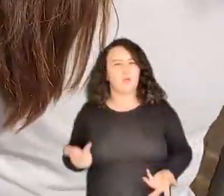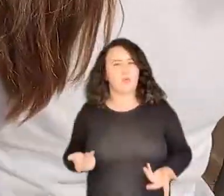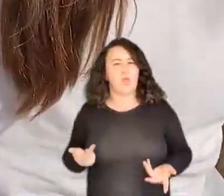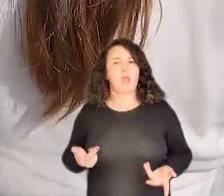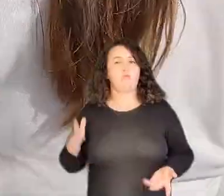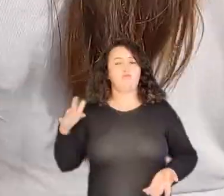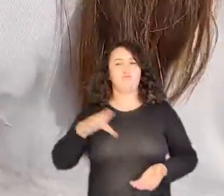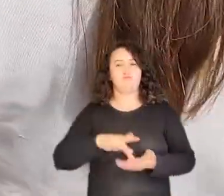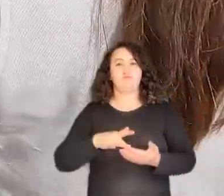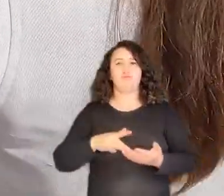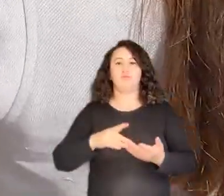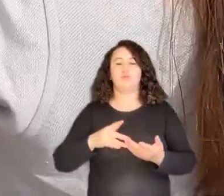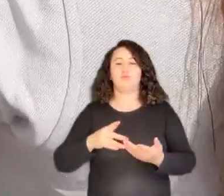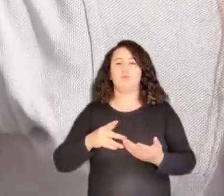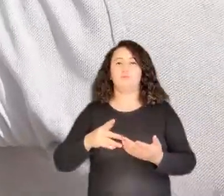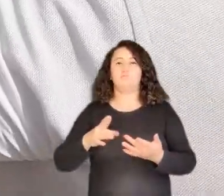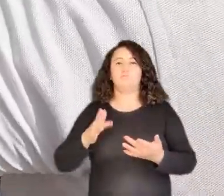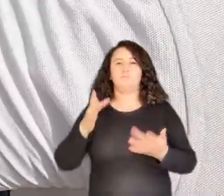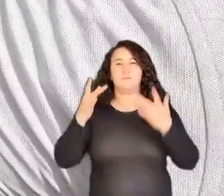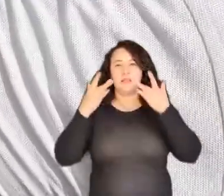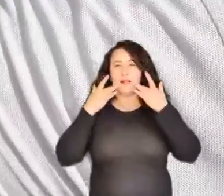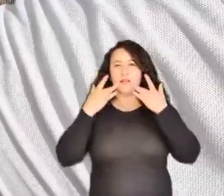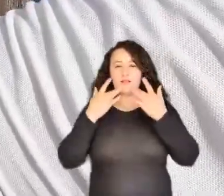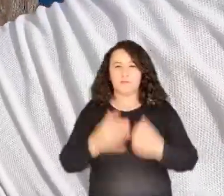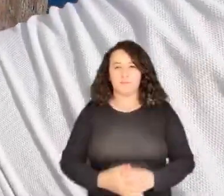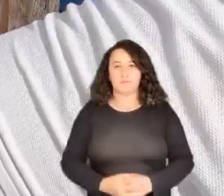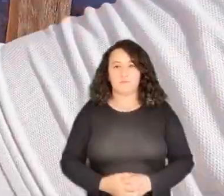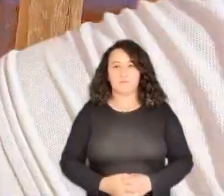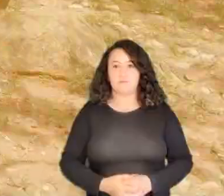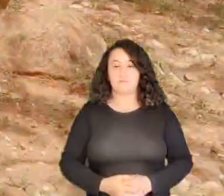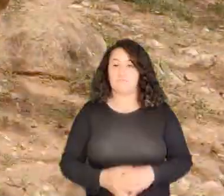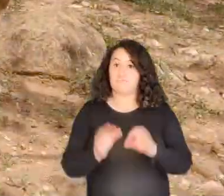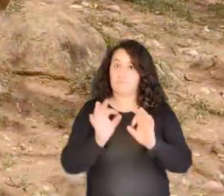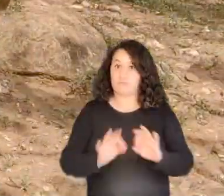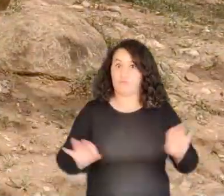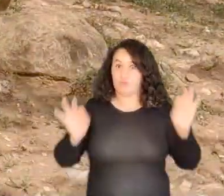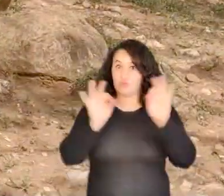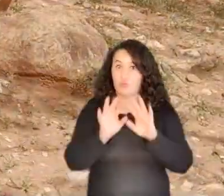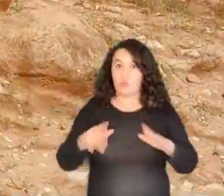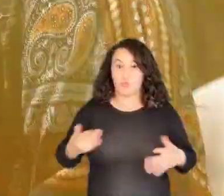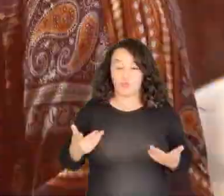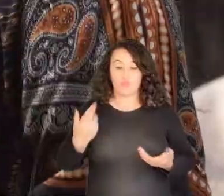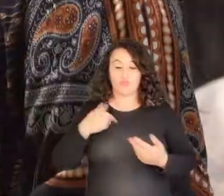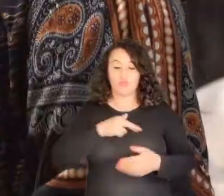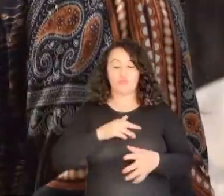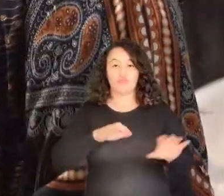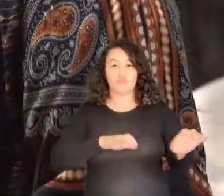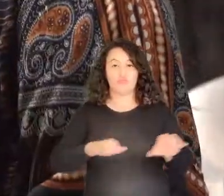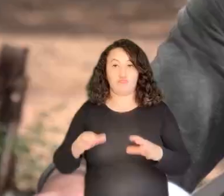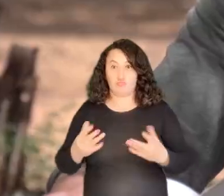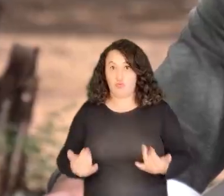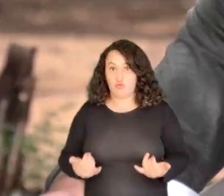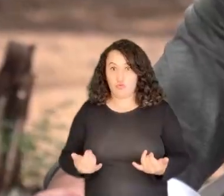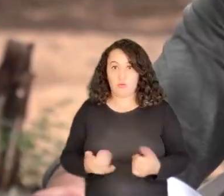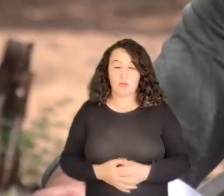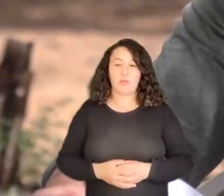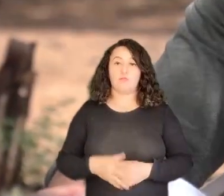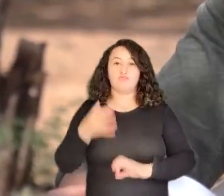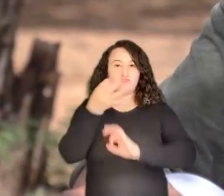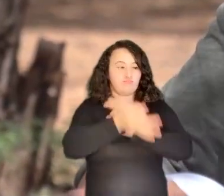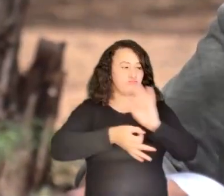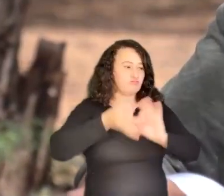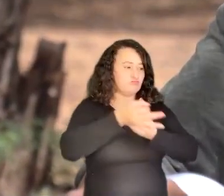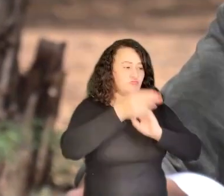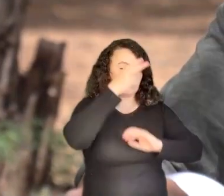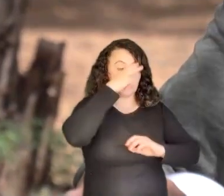llega con su extensión, su sanitaria. Es muy importante lo que estamos haciendo hoy, ¿no? Así como nosotros